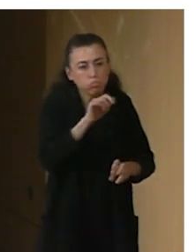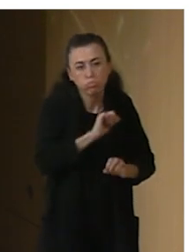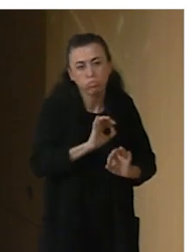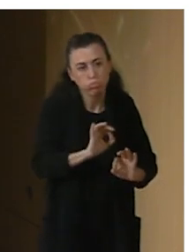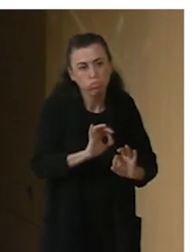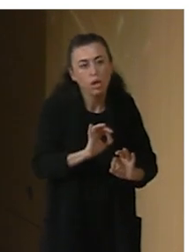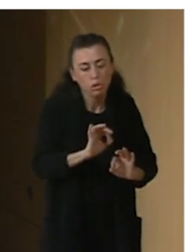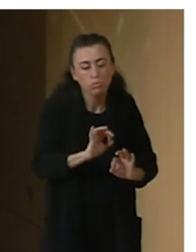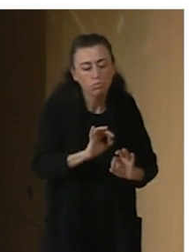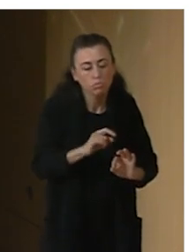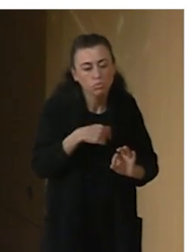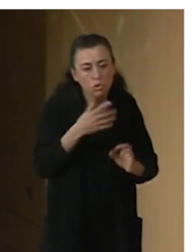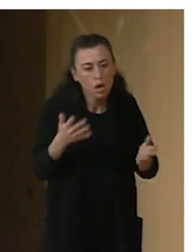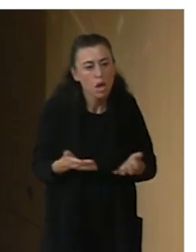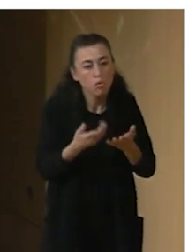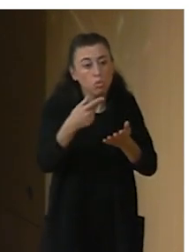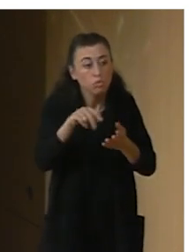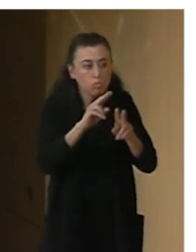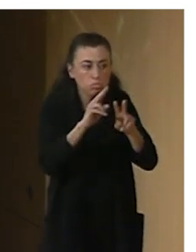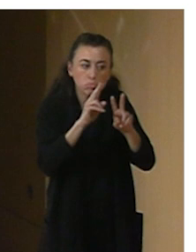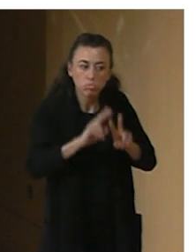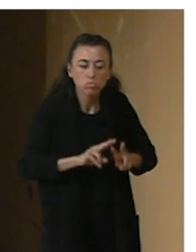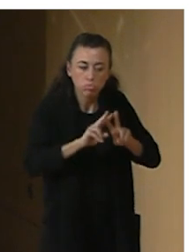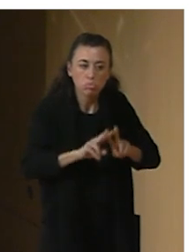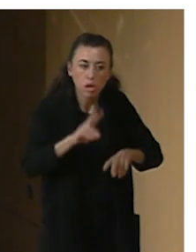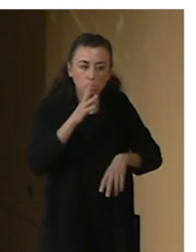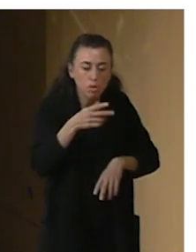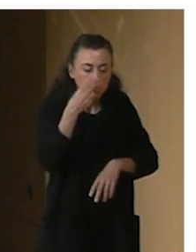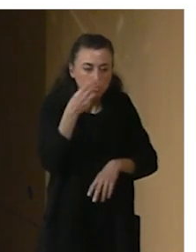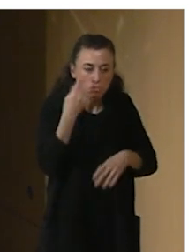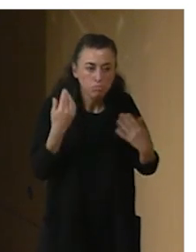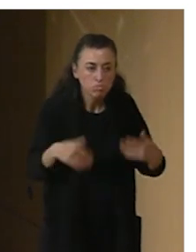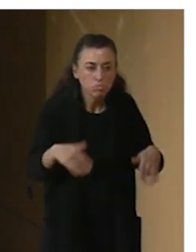Os invito a que lo reviséis porque es sumamente interesante.